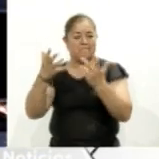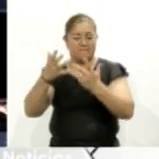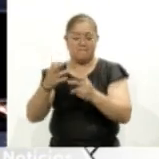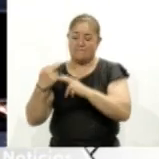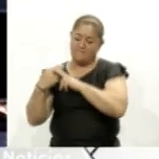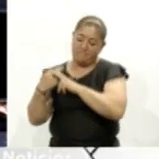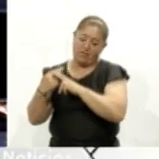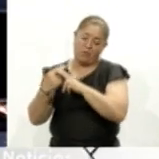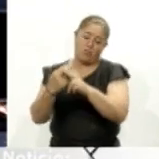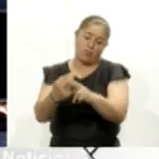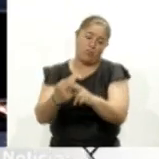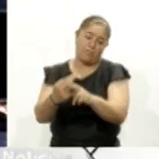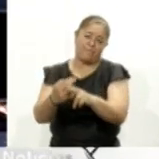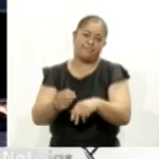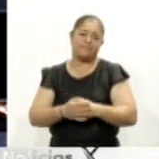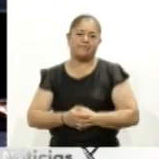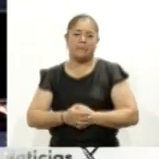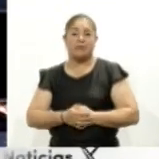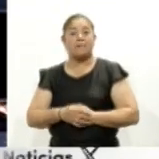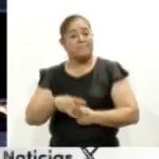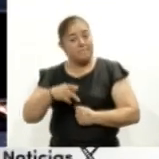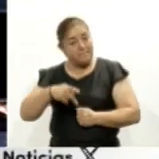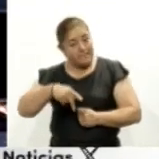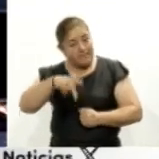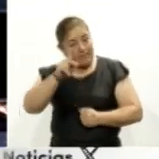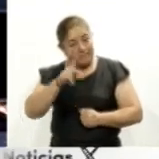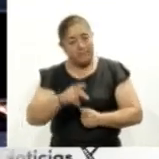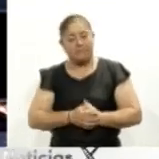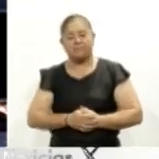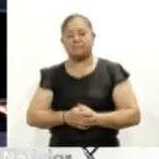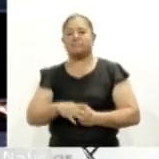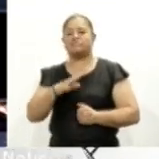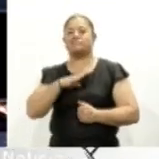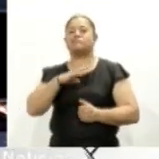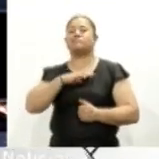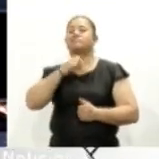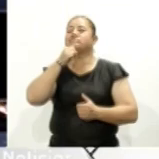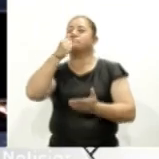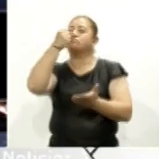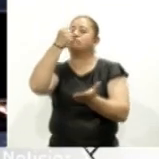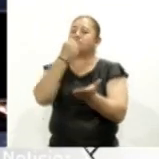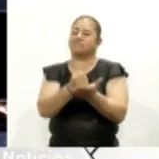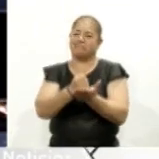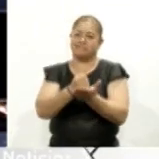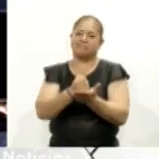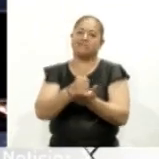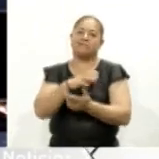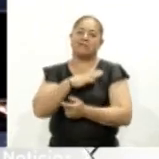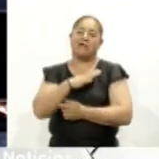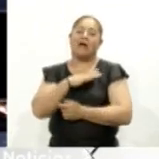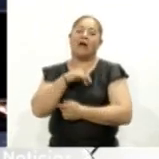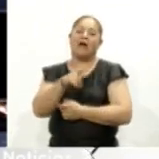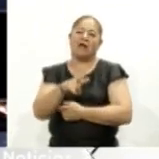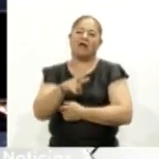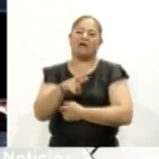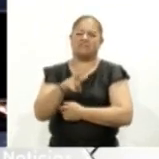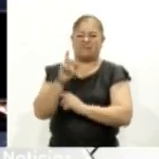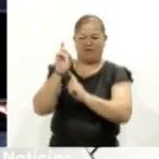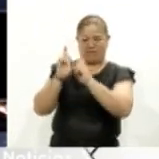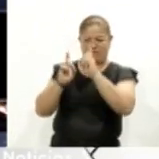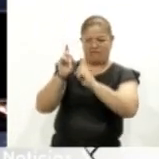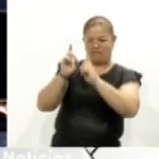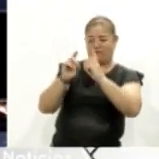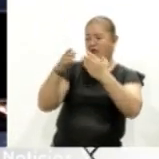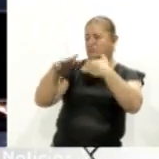largo de la historia, pero aún hay estigmas y aún existen tabús sobre temas